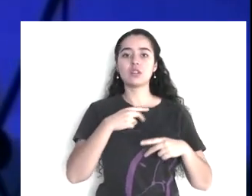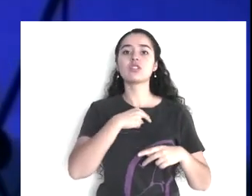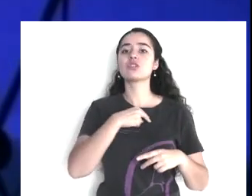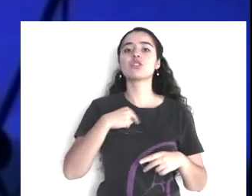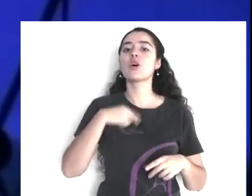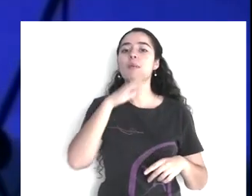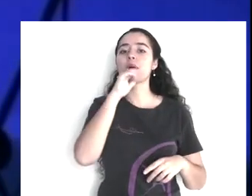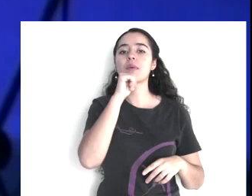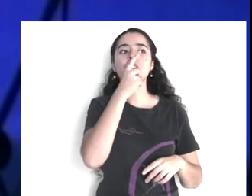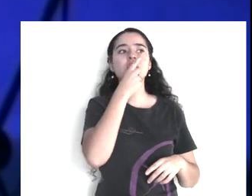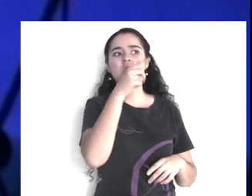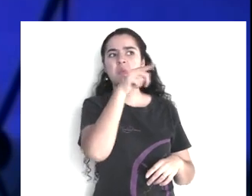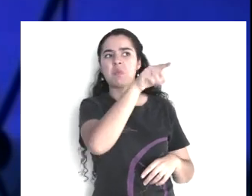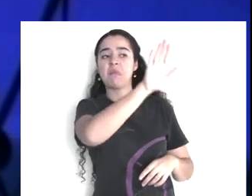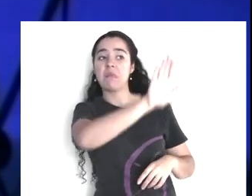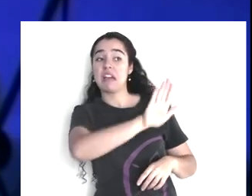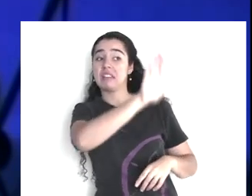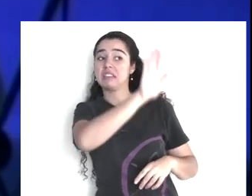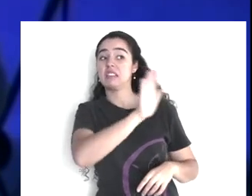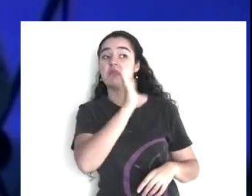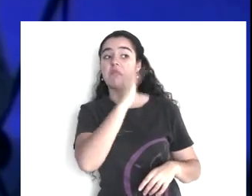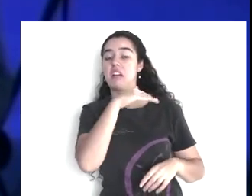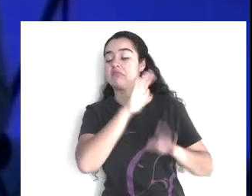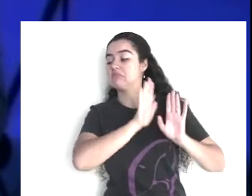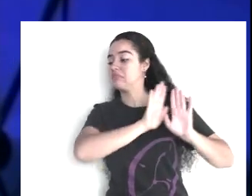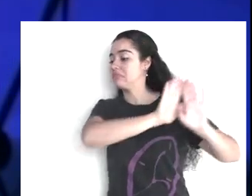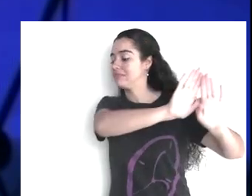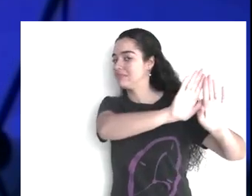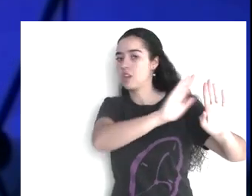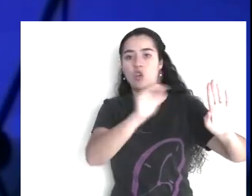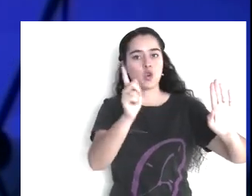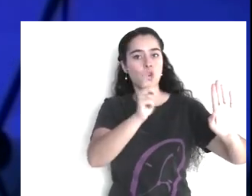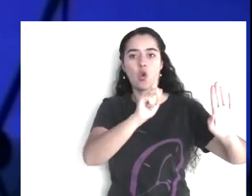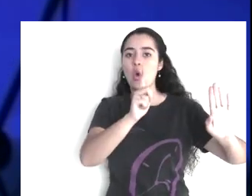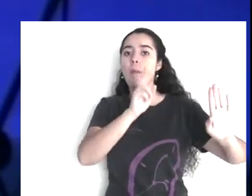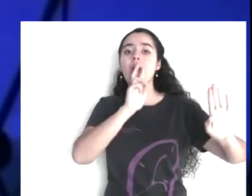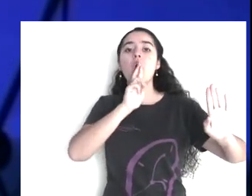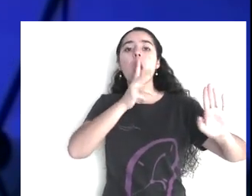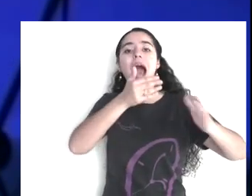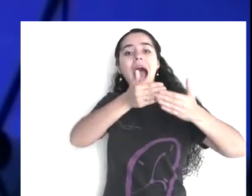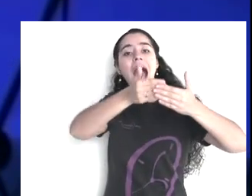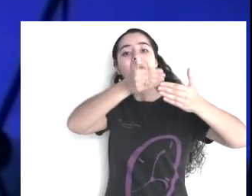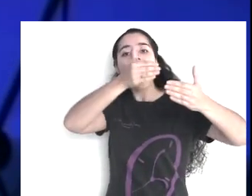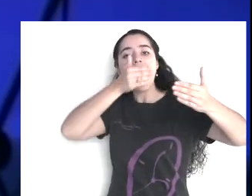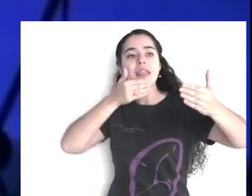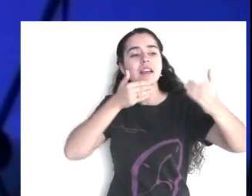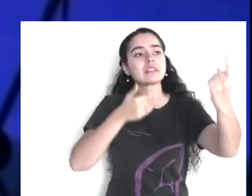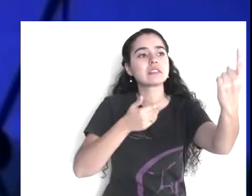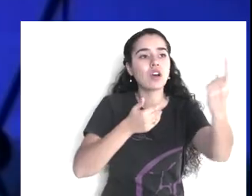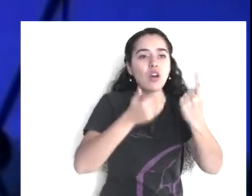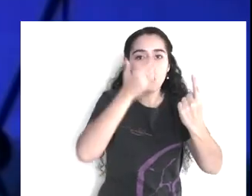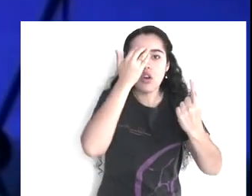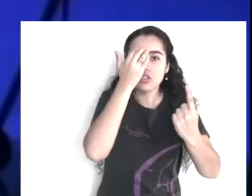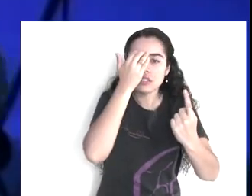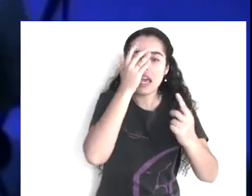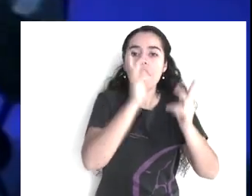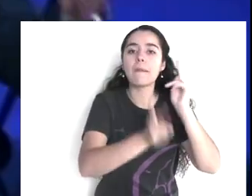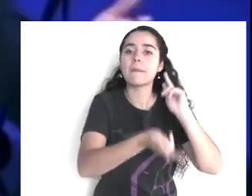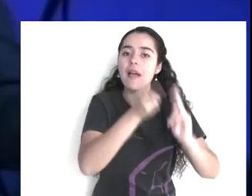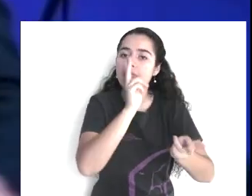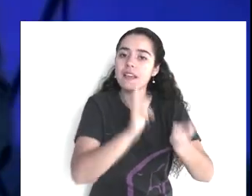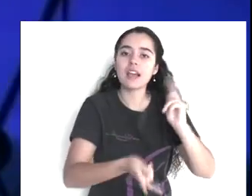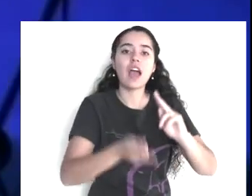Si no tienes las pruebas que realmente avalen tu sentencia o tu juicio o tu